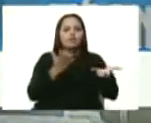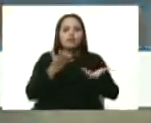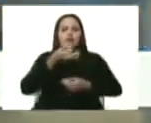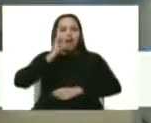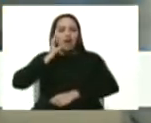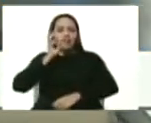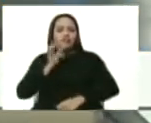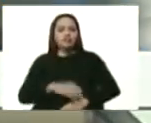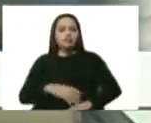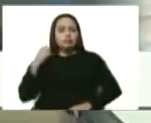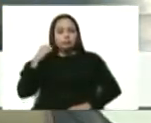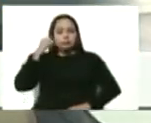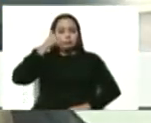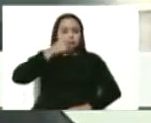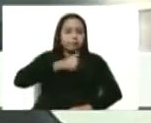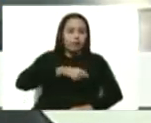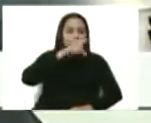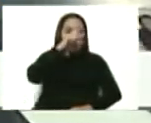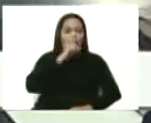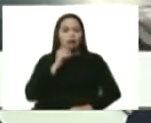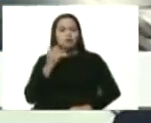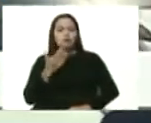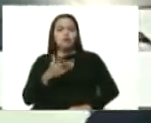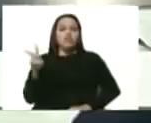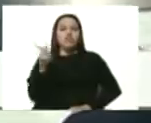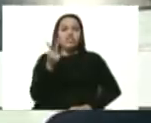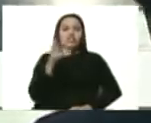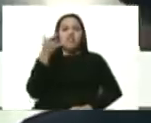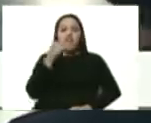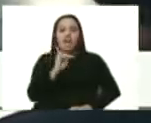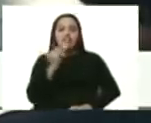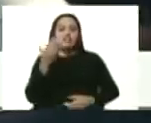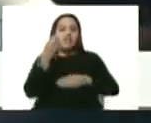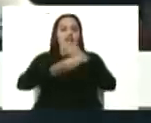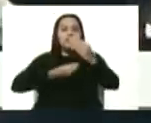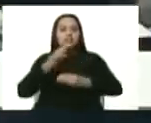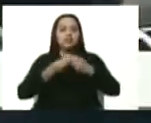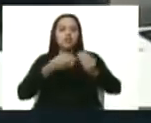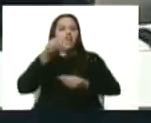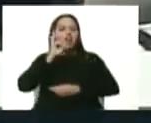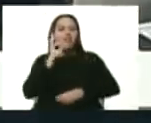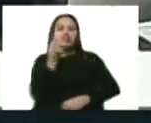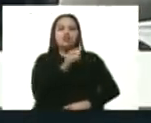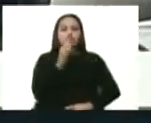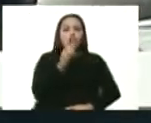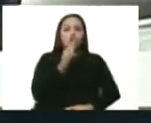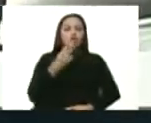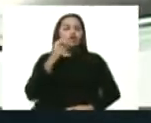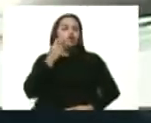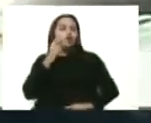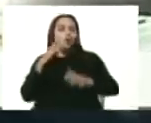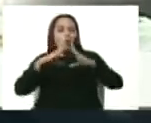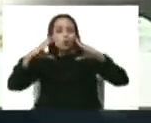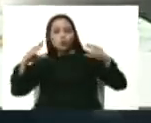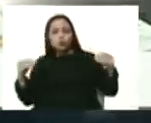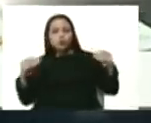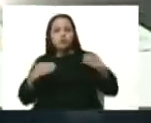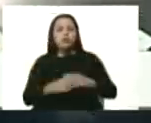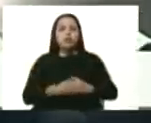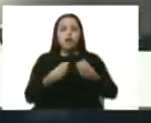incluso desde la época colonial, donde Venezuela era monoproductora de café y cacao y como nos hicimos